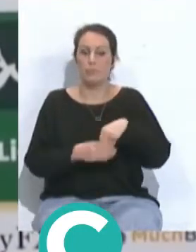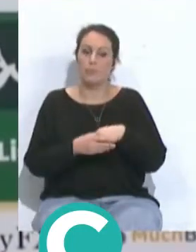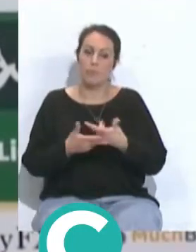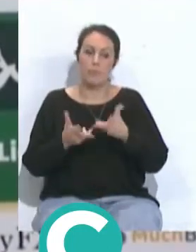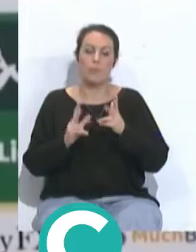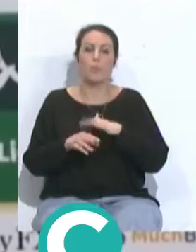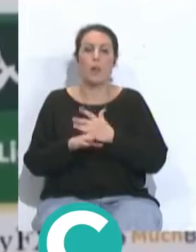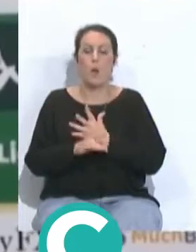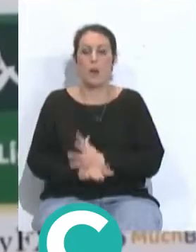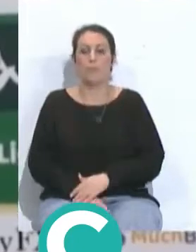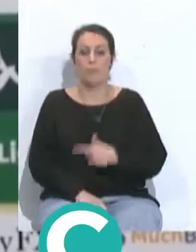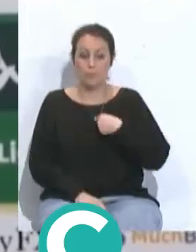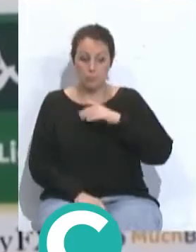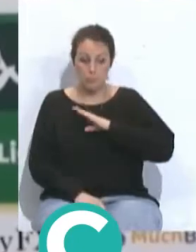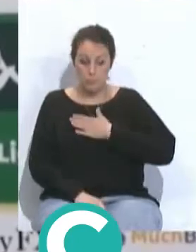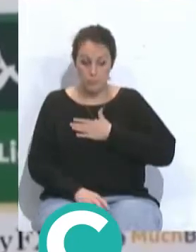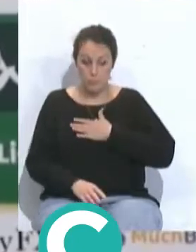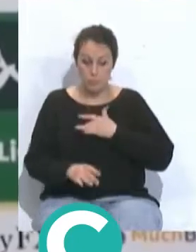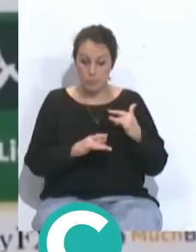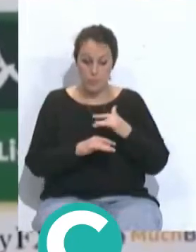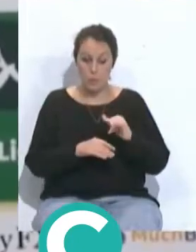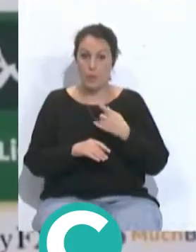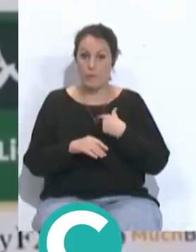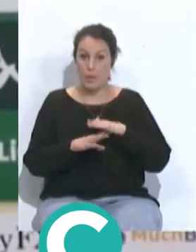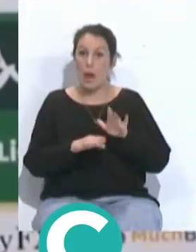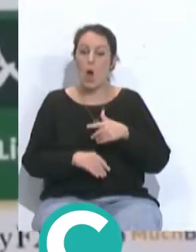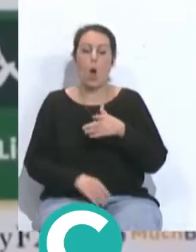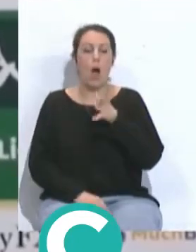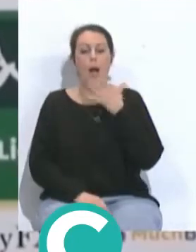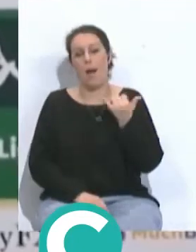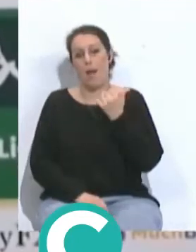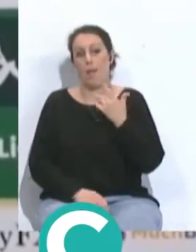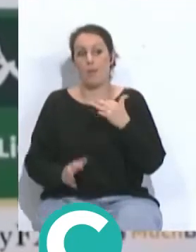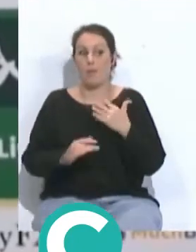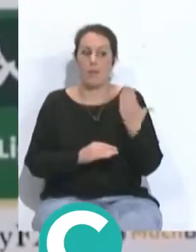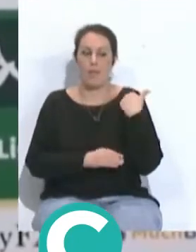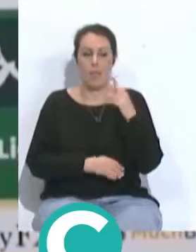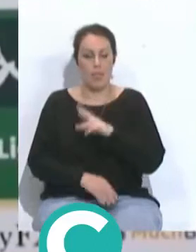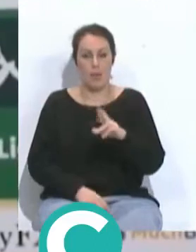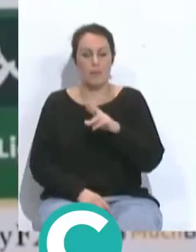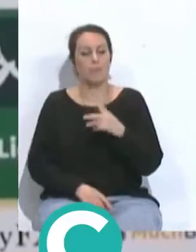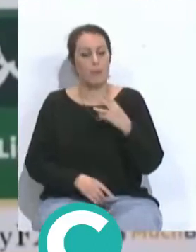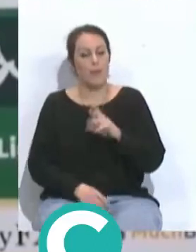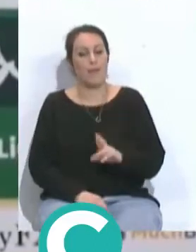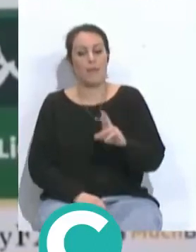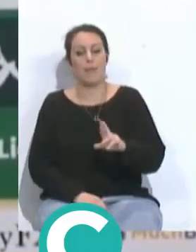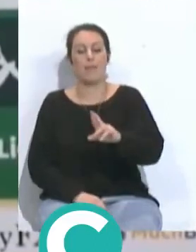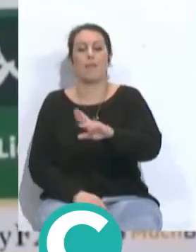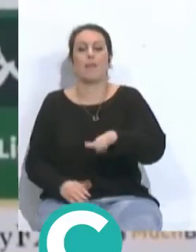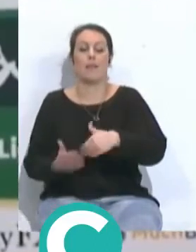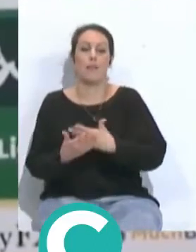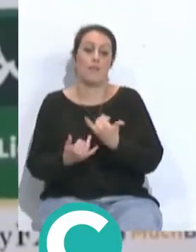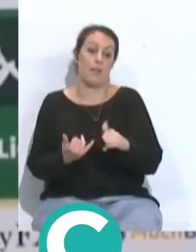disponibles para jugar creo que mañana tenemos que jugar el partido con una final y ojalá repetir lo que hicimos en el partido anterior y así sucesivamente hasta que llegue la final